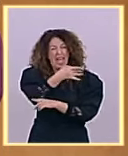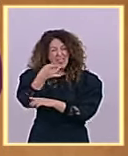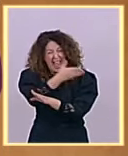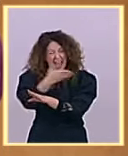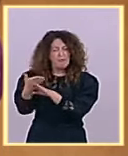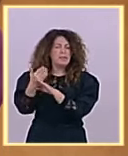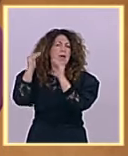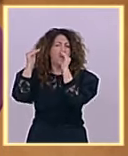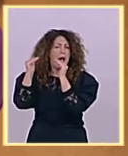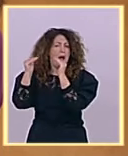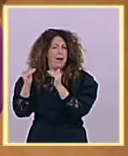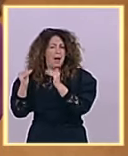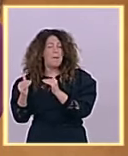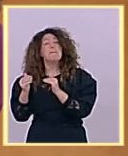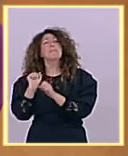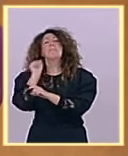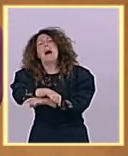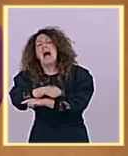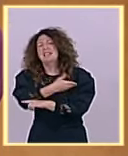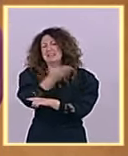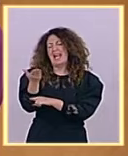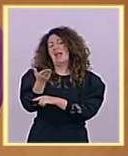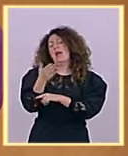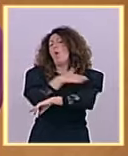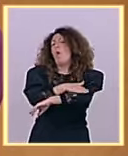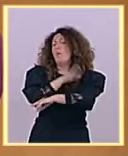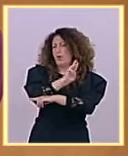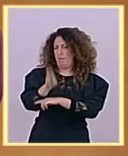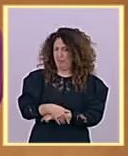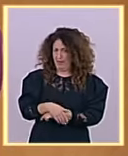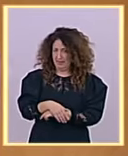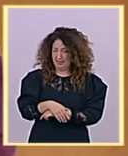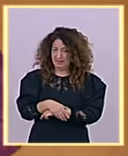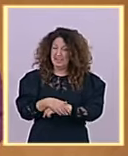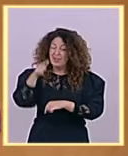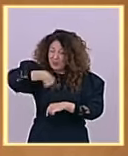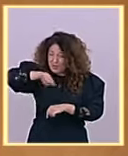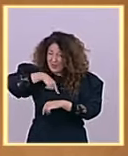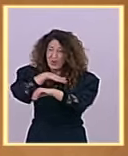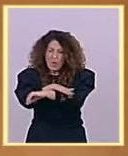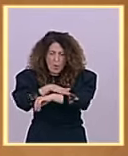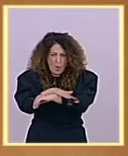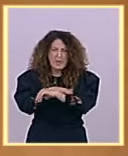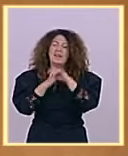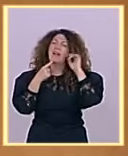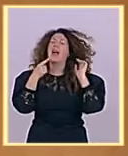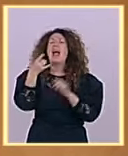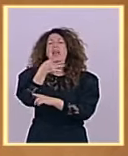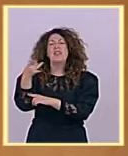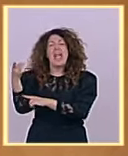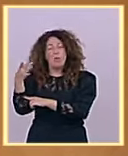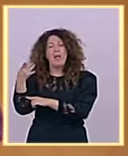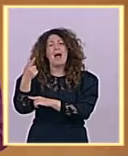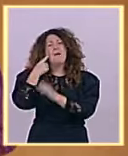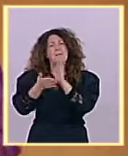Popular y este gobierno está llevando la ratio de deuda a unos niveles mucho más razonables de los que trabajó